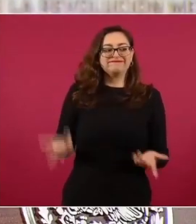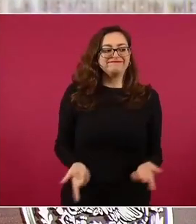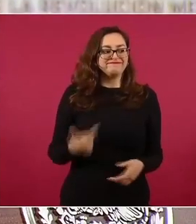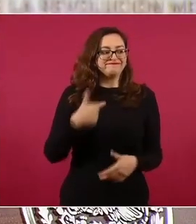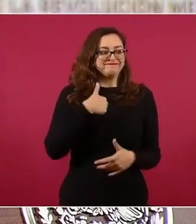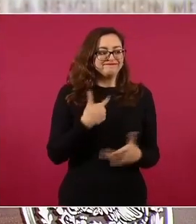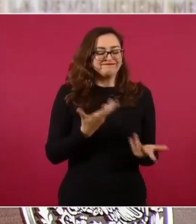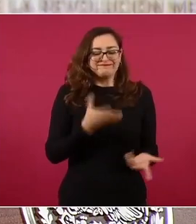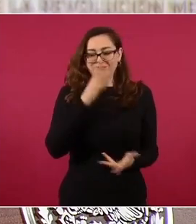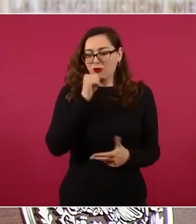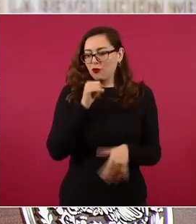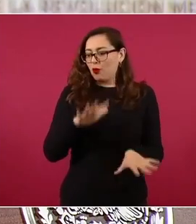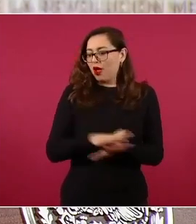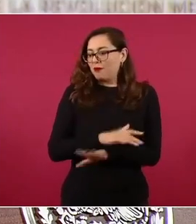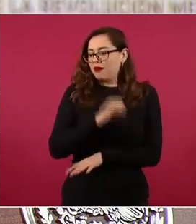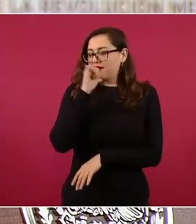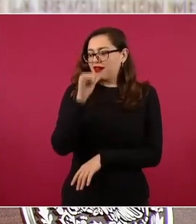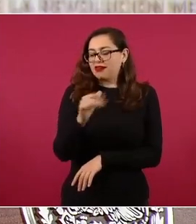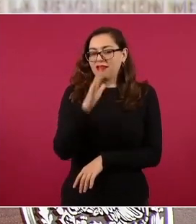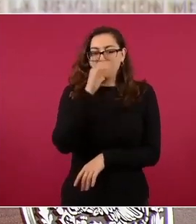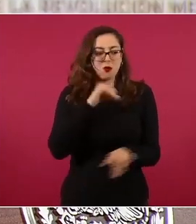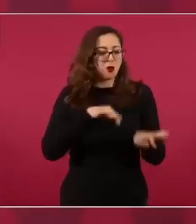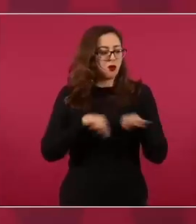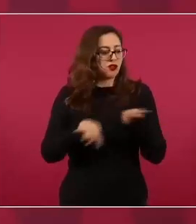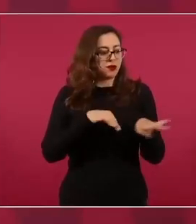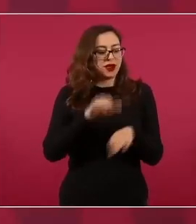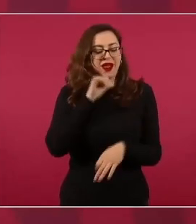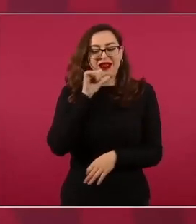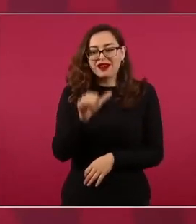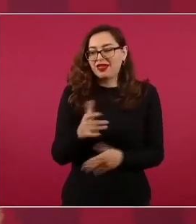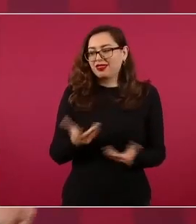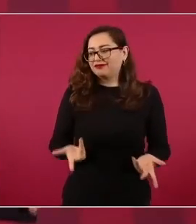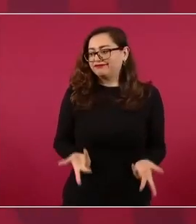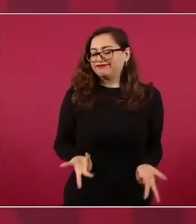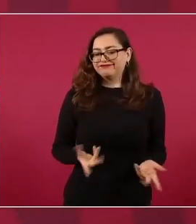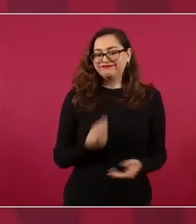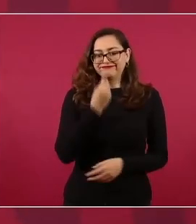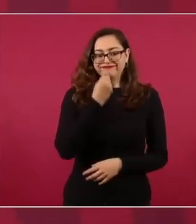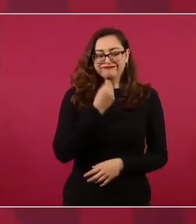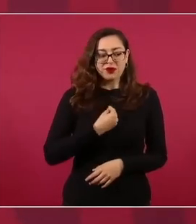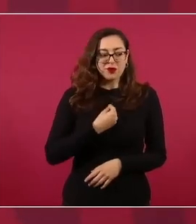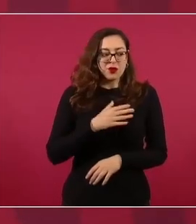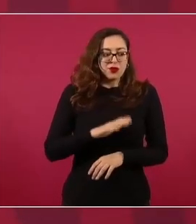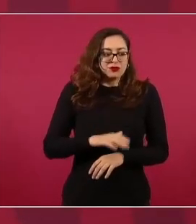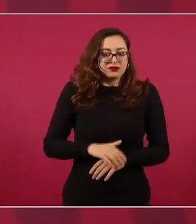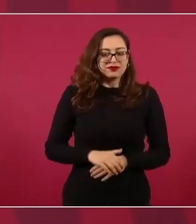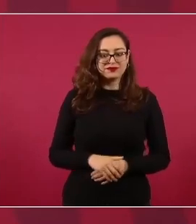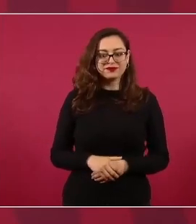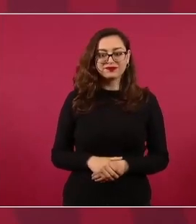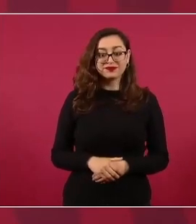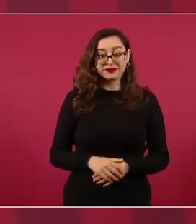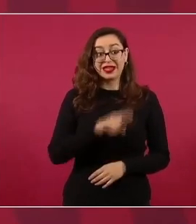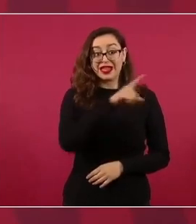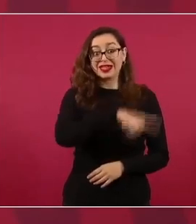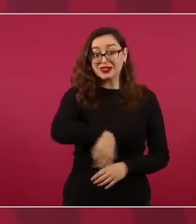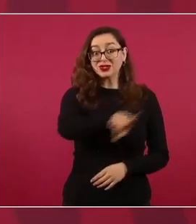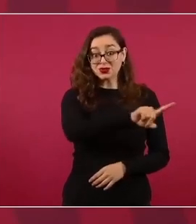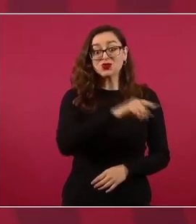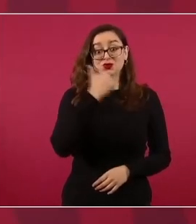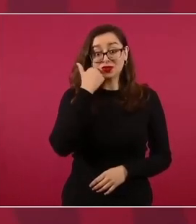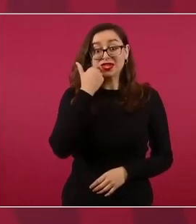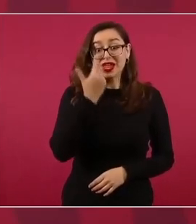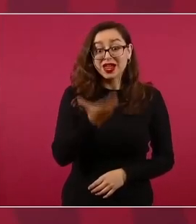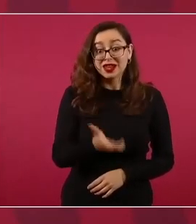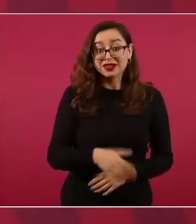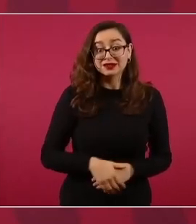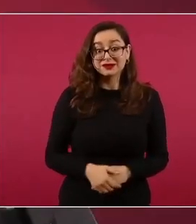Entonces, la enseñanza mayor de todo esto es, vas a votar,